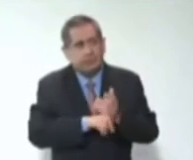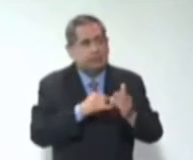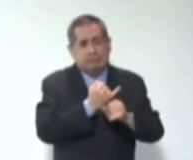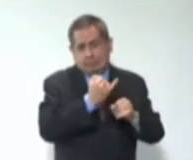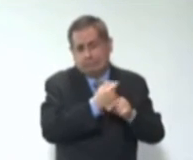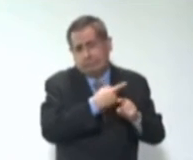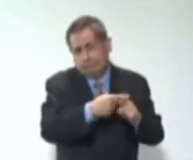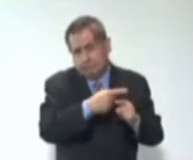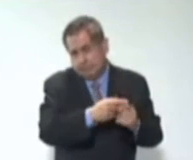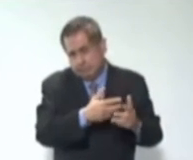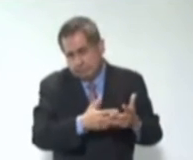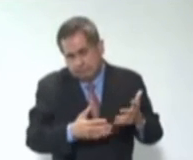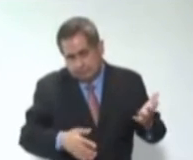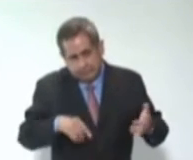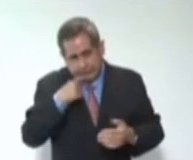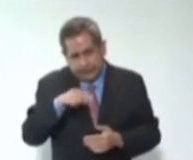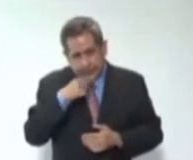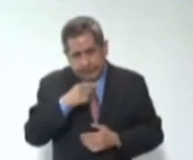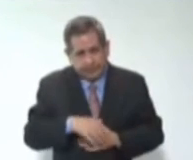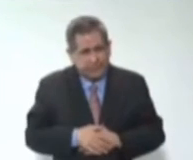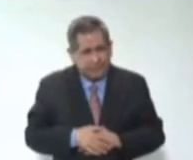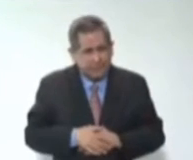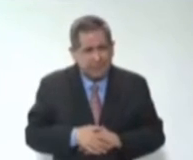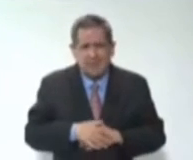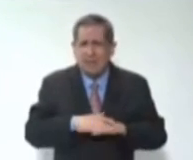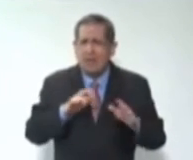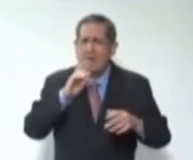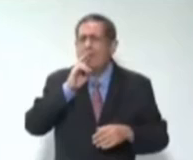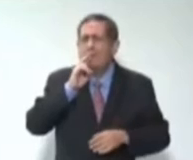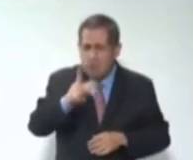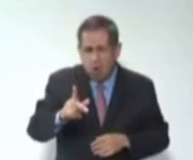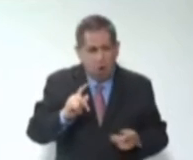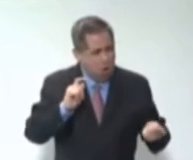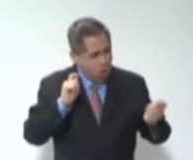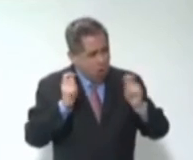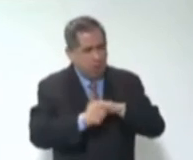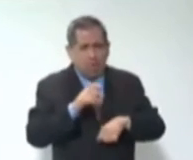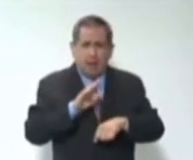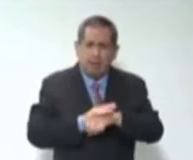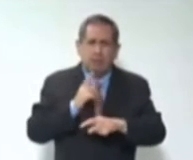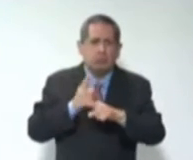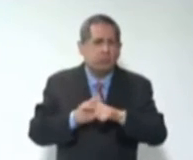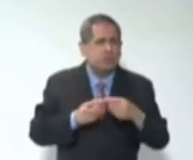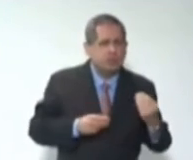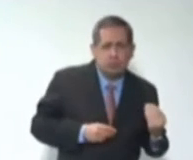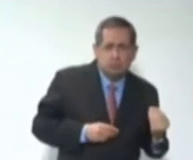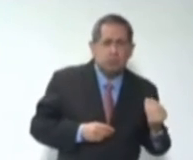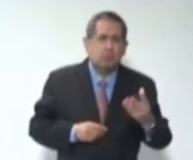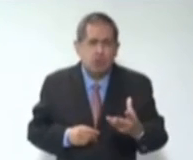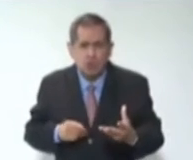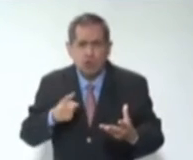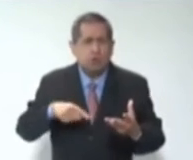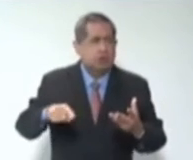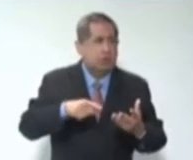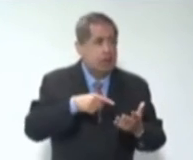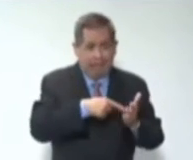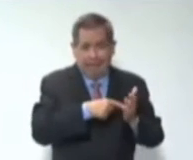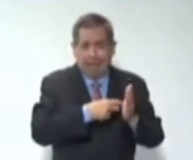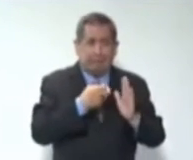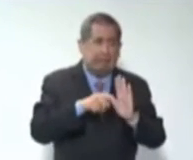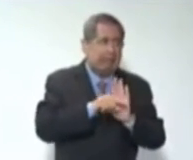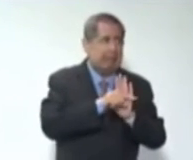sociales, harían una contribución posiblemente más efectiva de bienestar social, si en lugar de